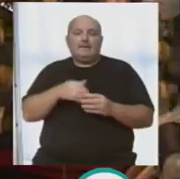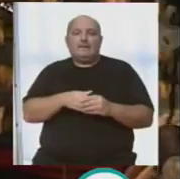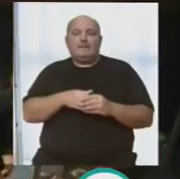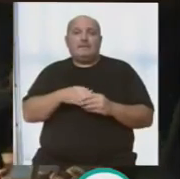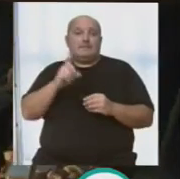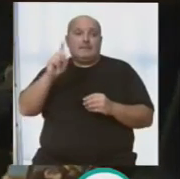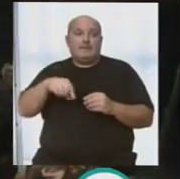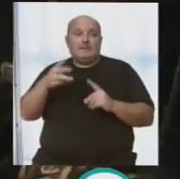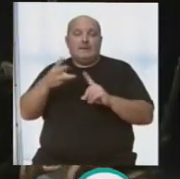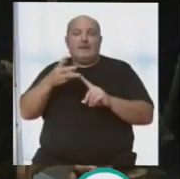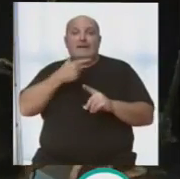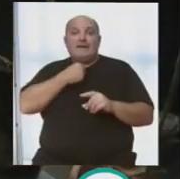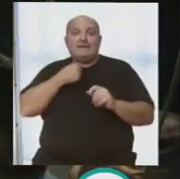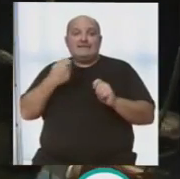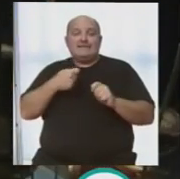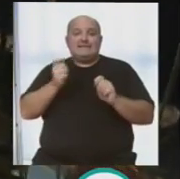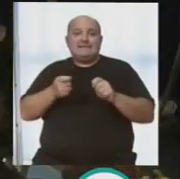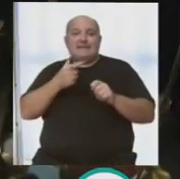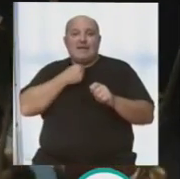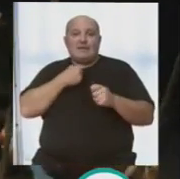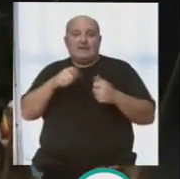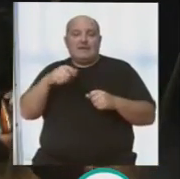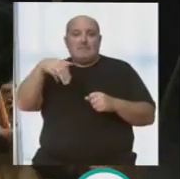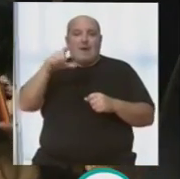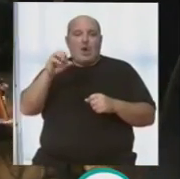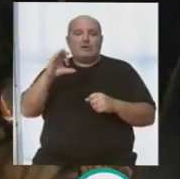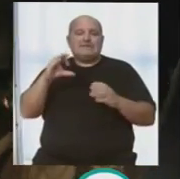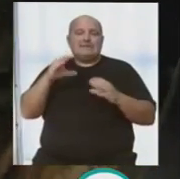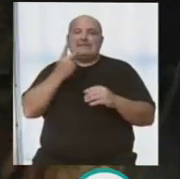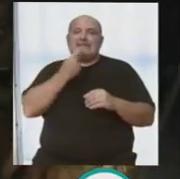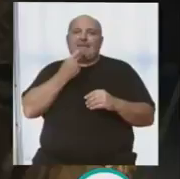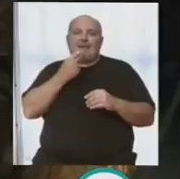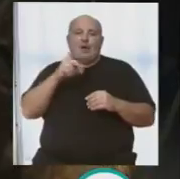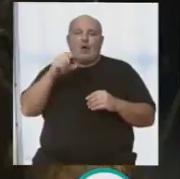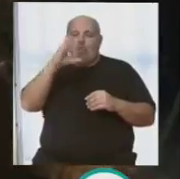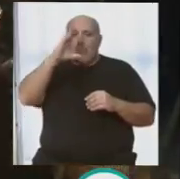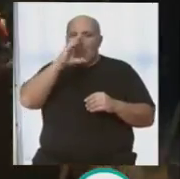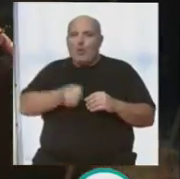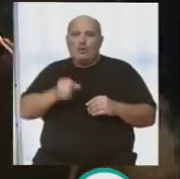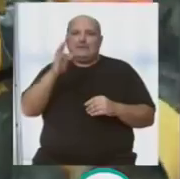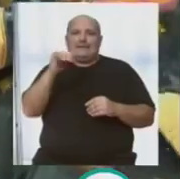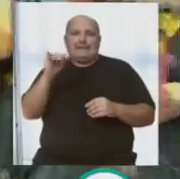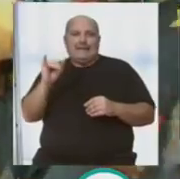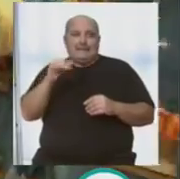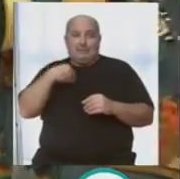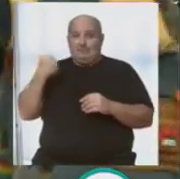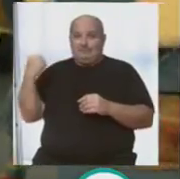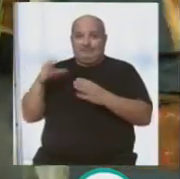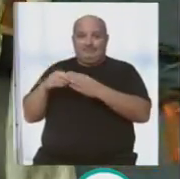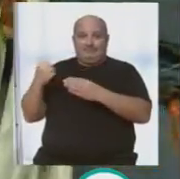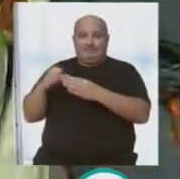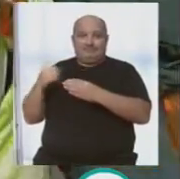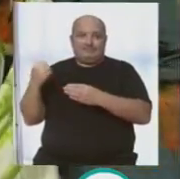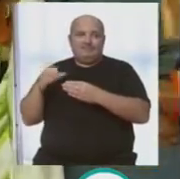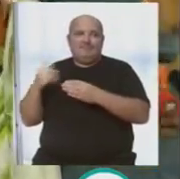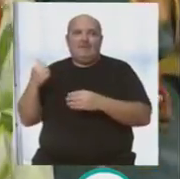Va también la Chiricota de Mano Santander, porque pensamos que ese tipo de Chiricota, nuestra, de